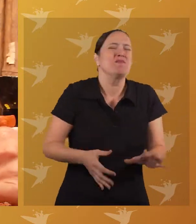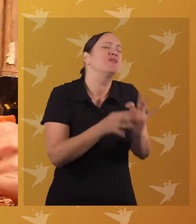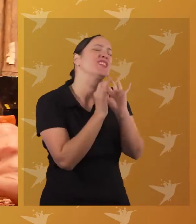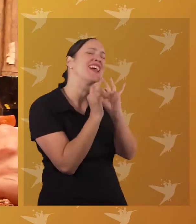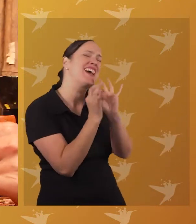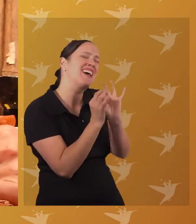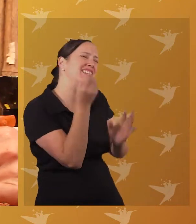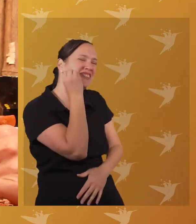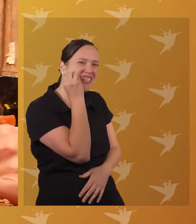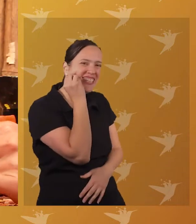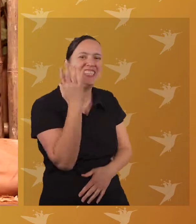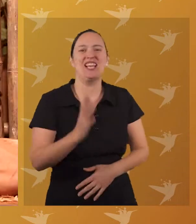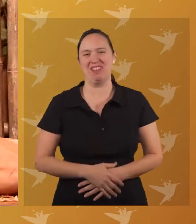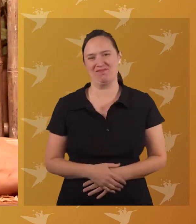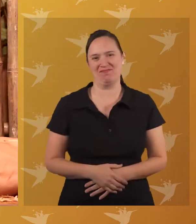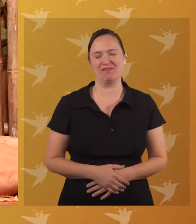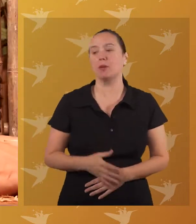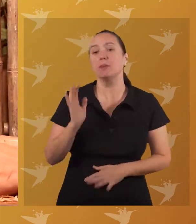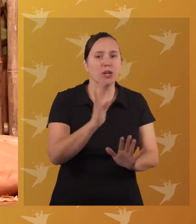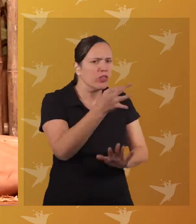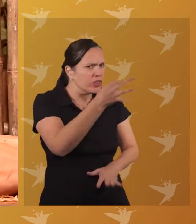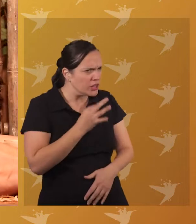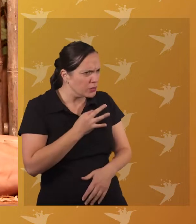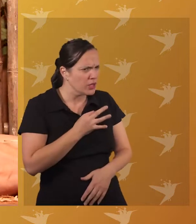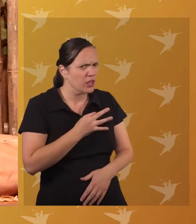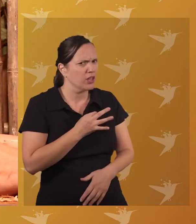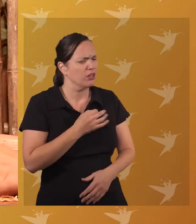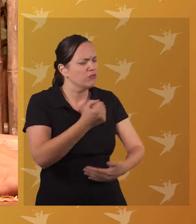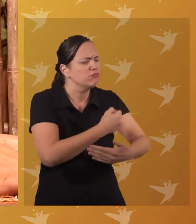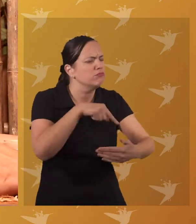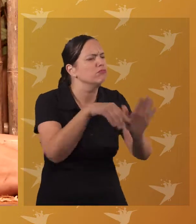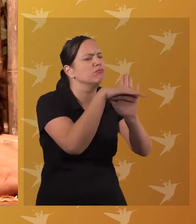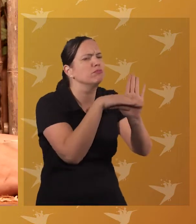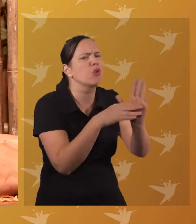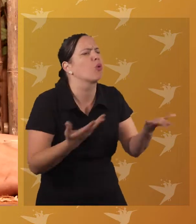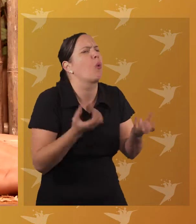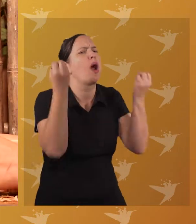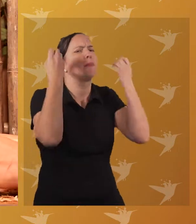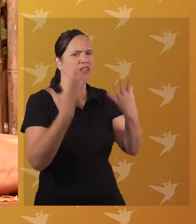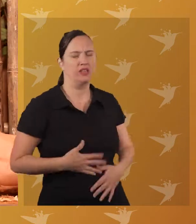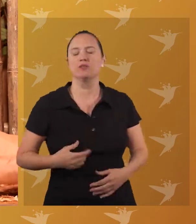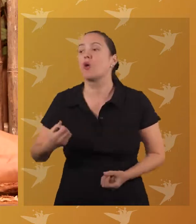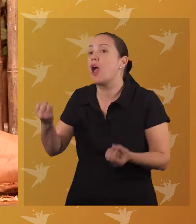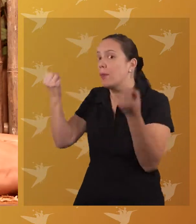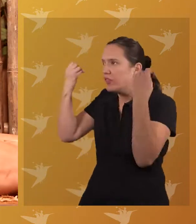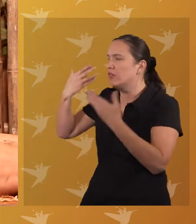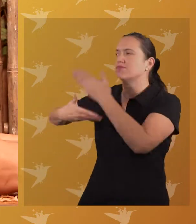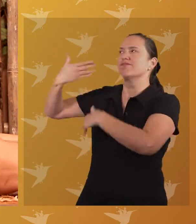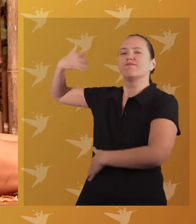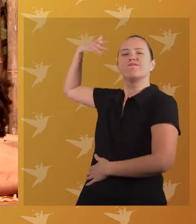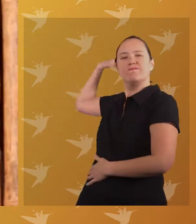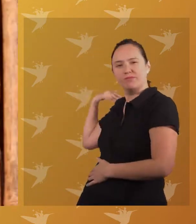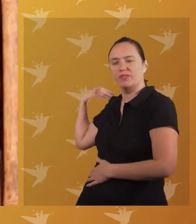¡Ay! ¡Muchas gracias, abuelita! Pero dime, ¿cómo aprendiste a preparar esta receta? ¡Ah! La aprendí de nuestros